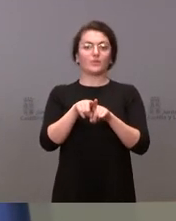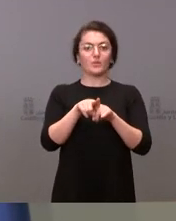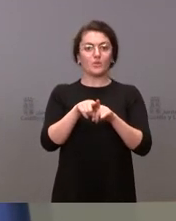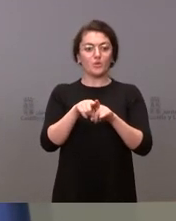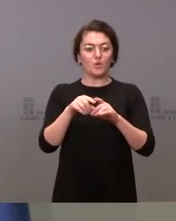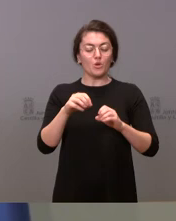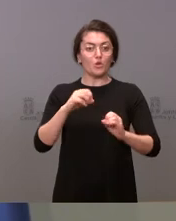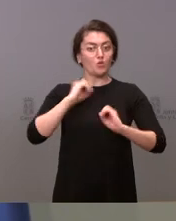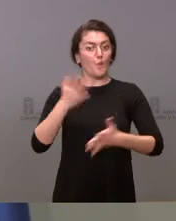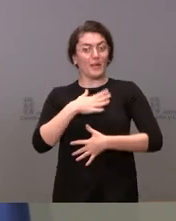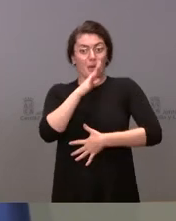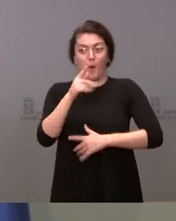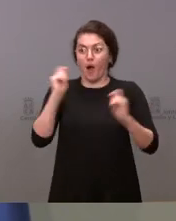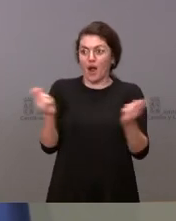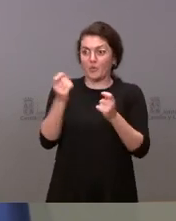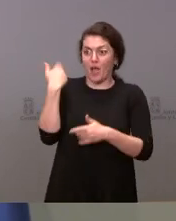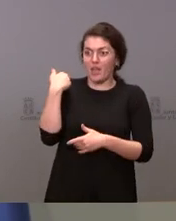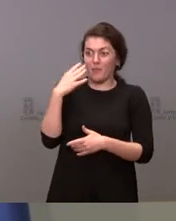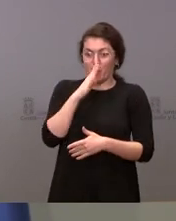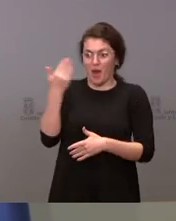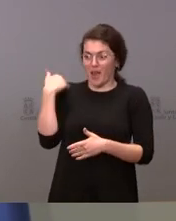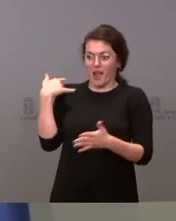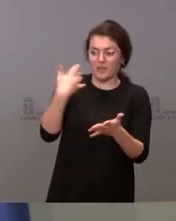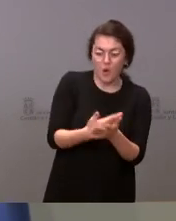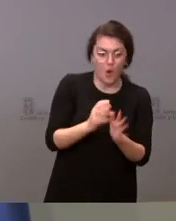que de ayer a hoy no organizamos una campaña de vacunas.